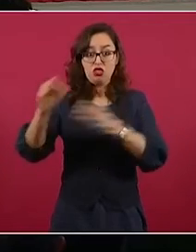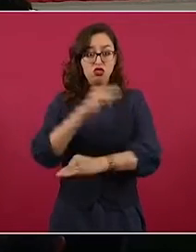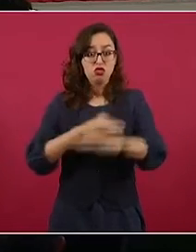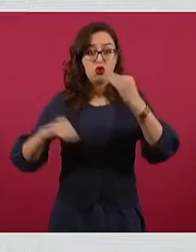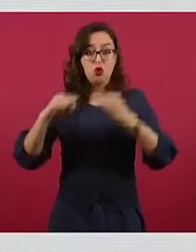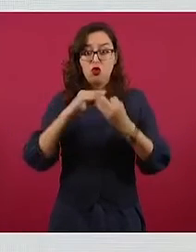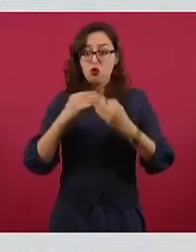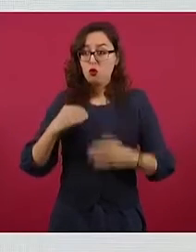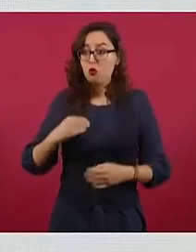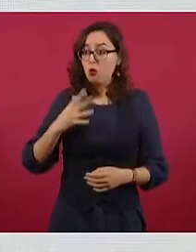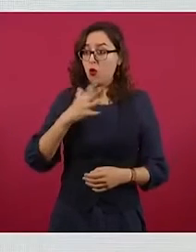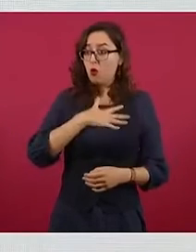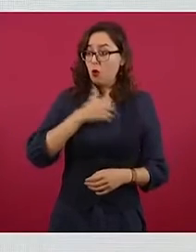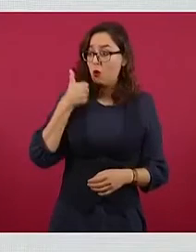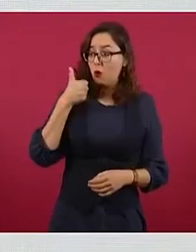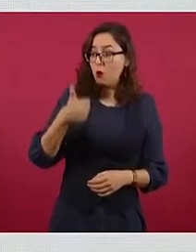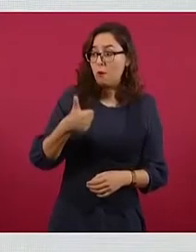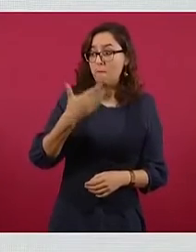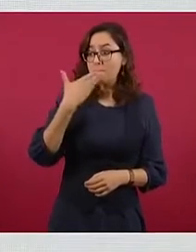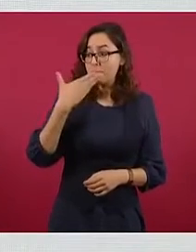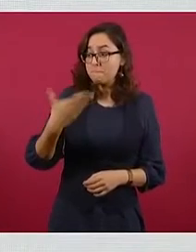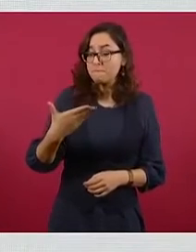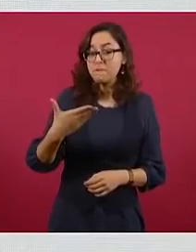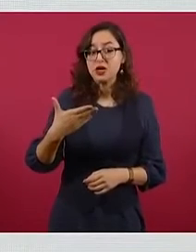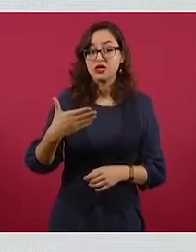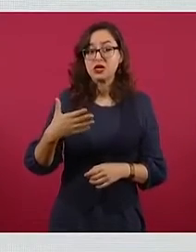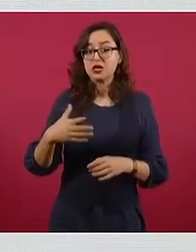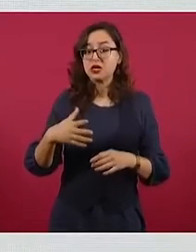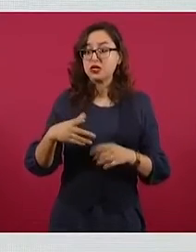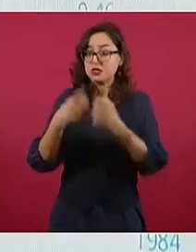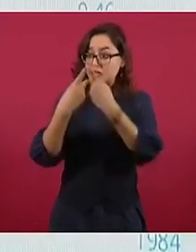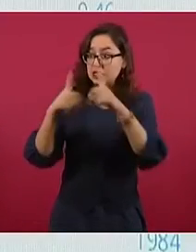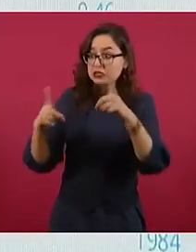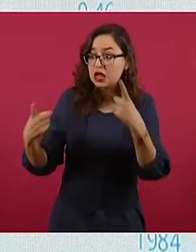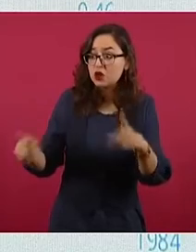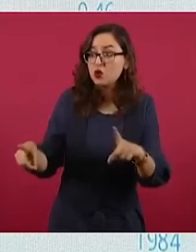o no es lo mismo crecimiento que desarrollo.